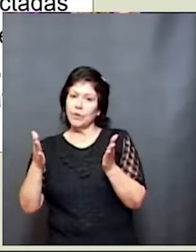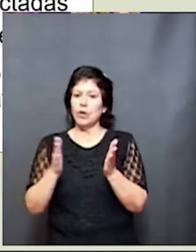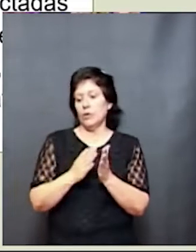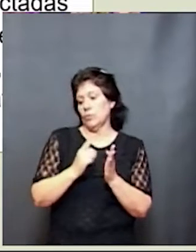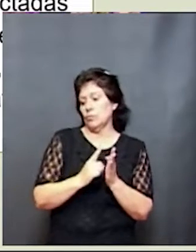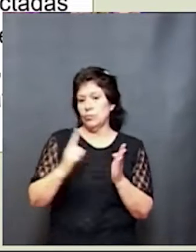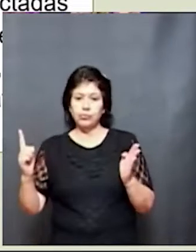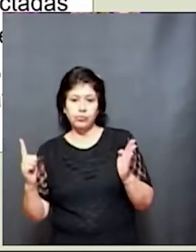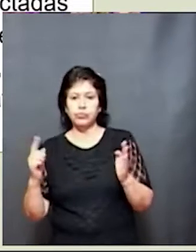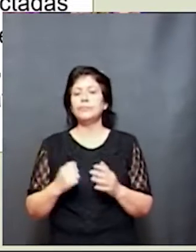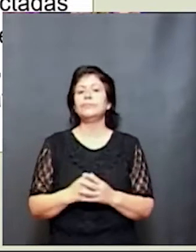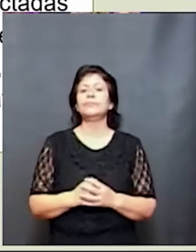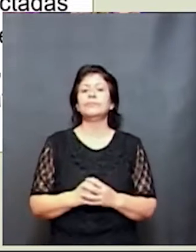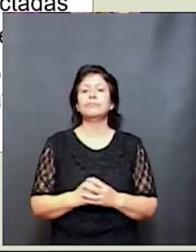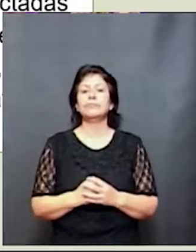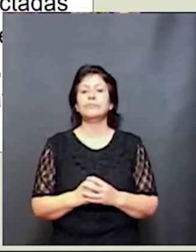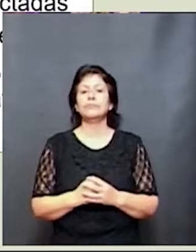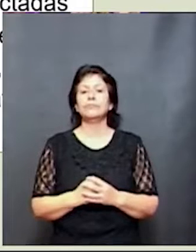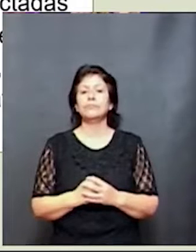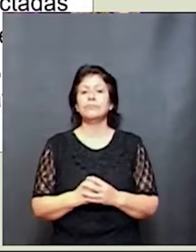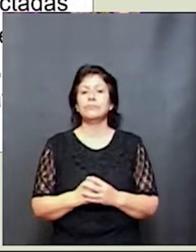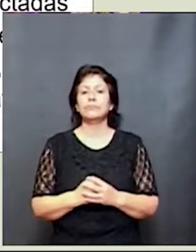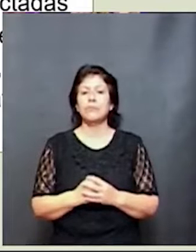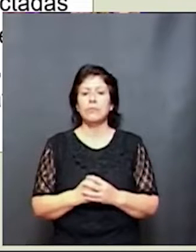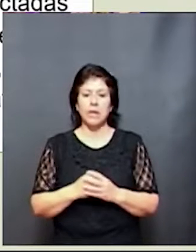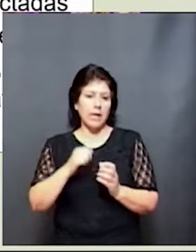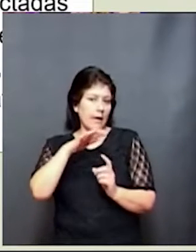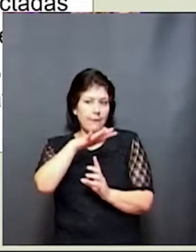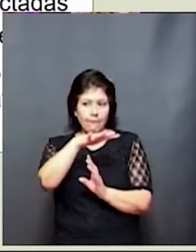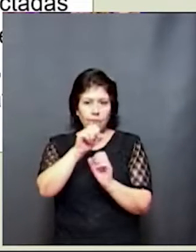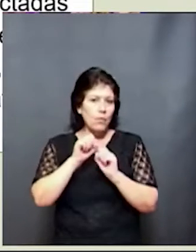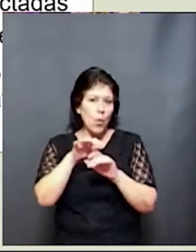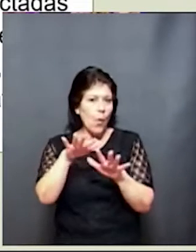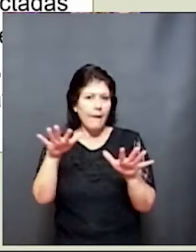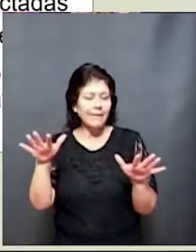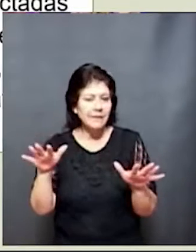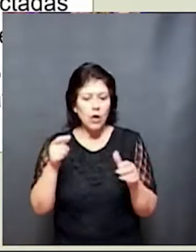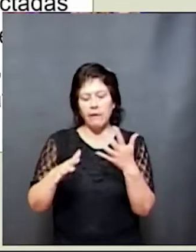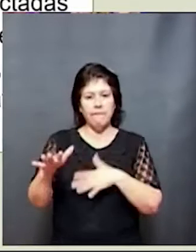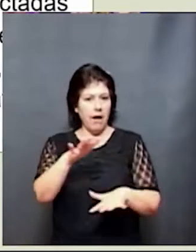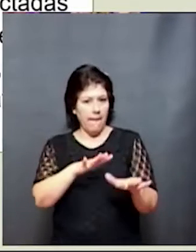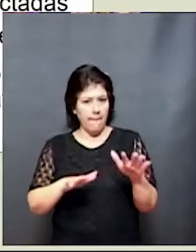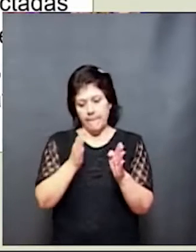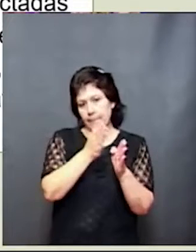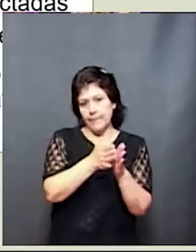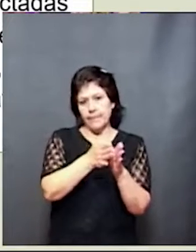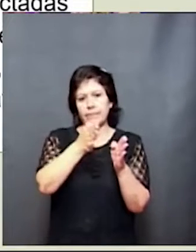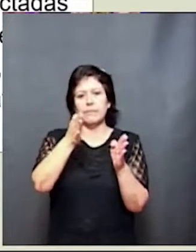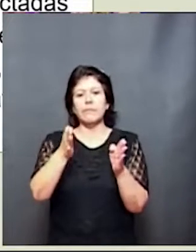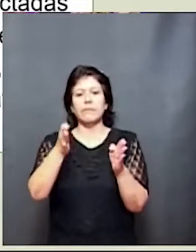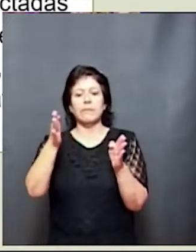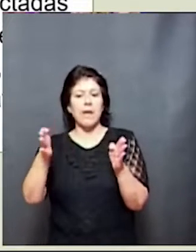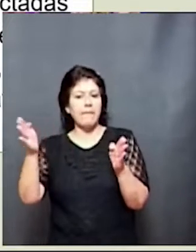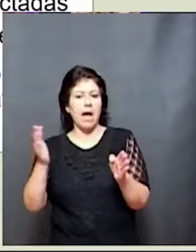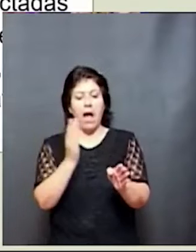superponen, tienen mucha influencia de lo que va a pasar en la etapa previa al